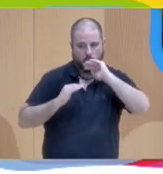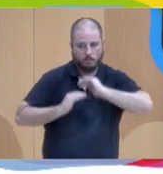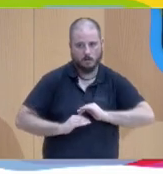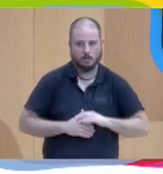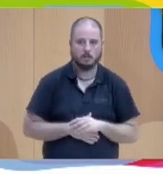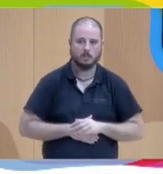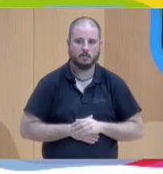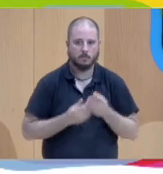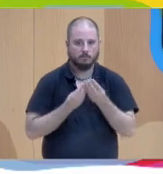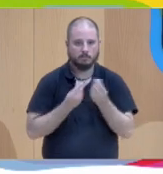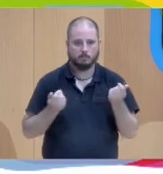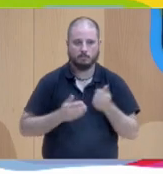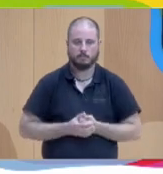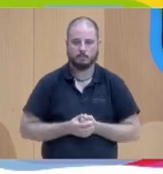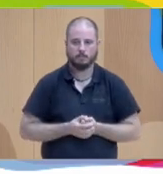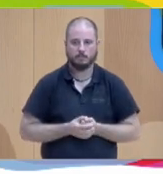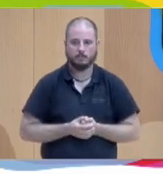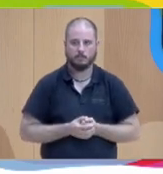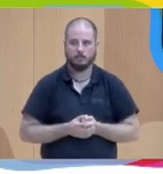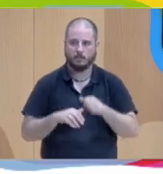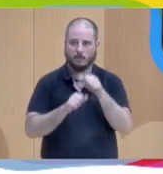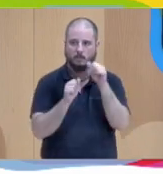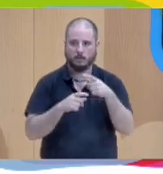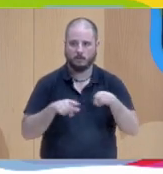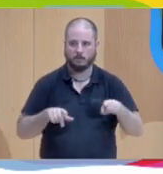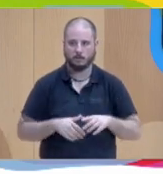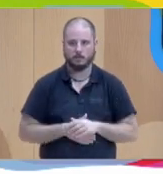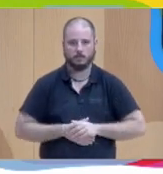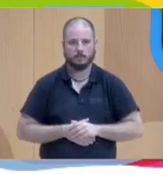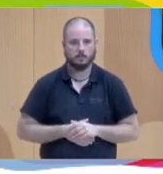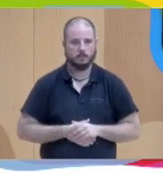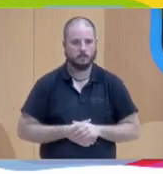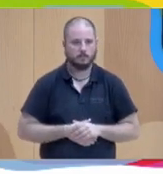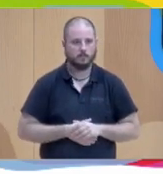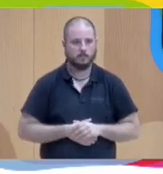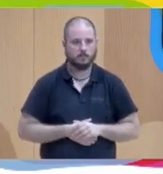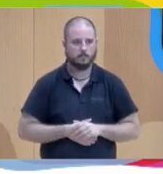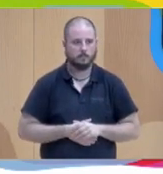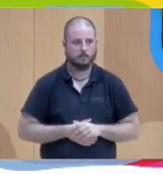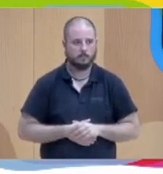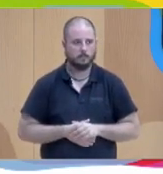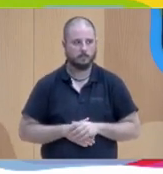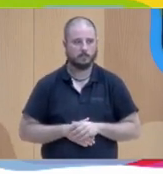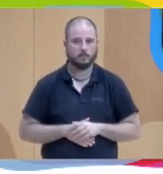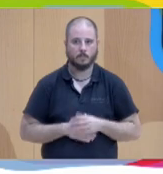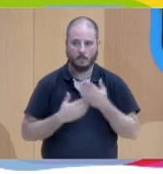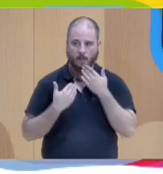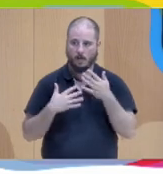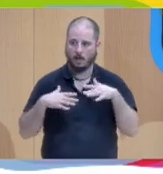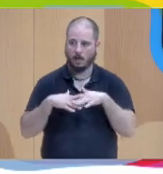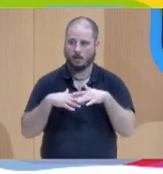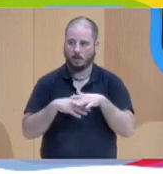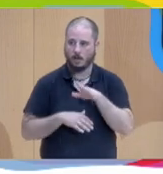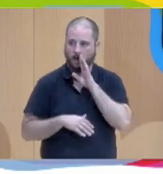y planteando ya eso así es como totalmente diferente. Entonces, gracias a las redes que se han mencionado antes ha sido una